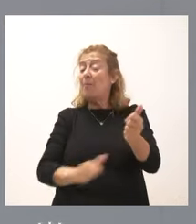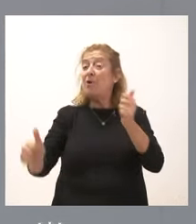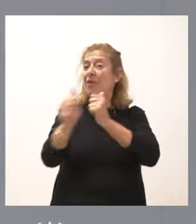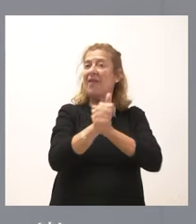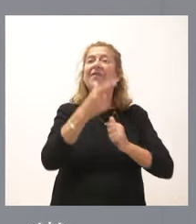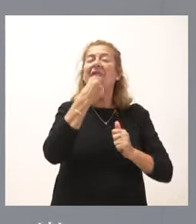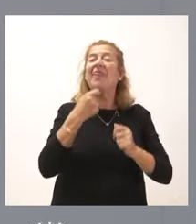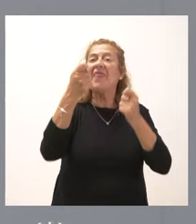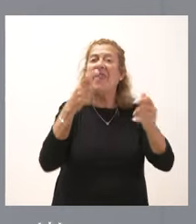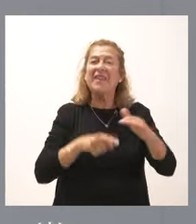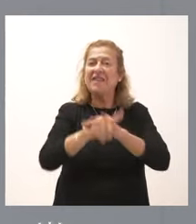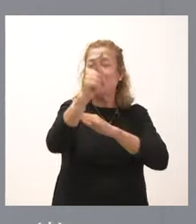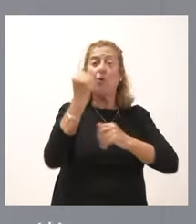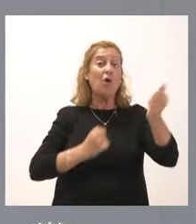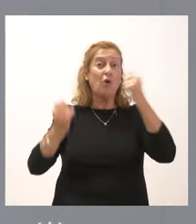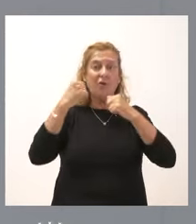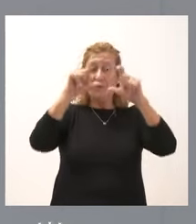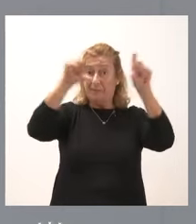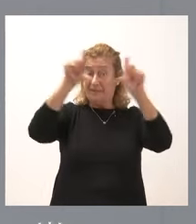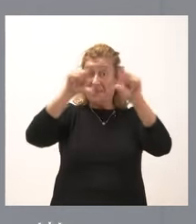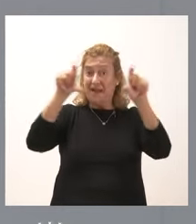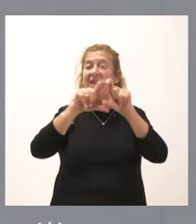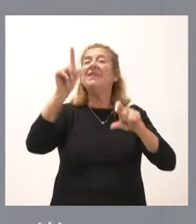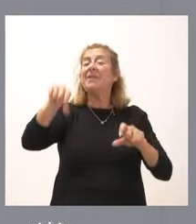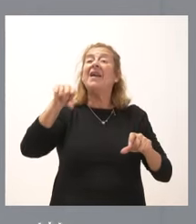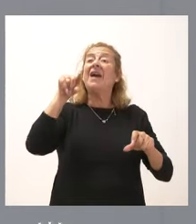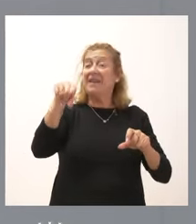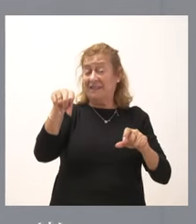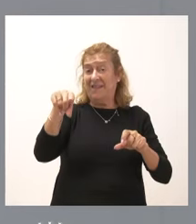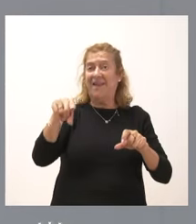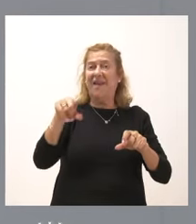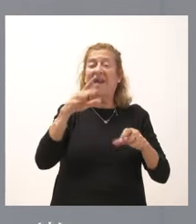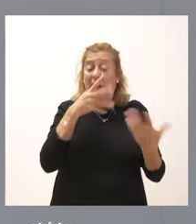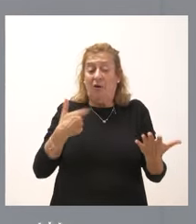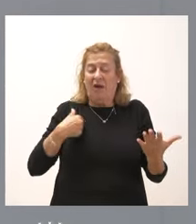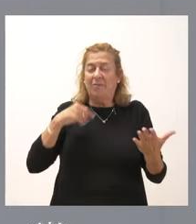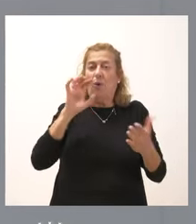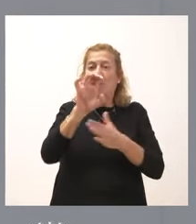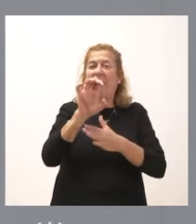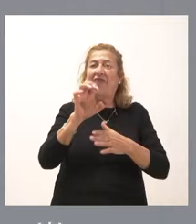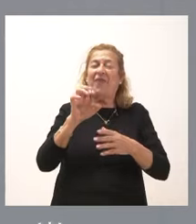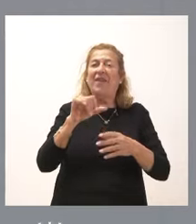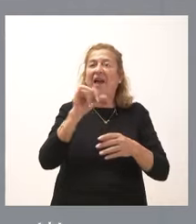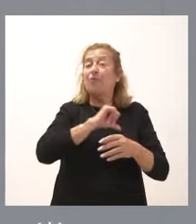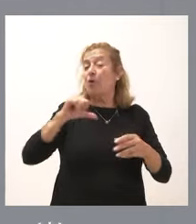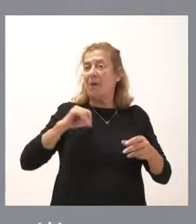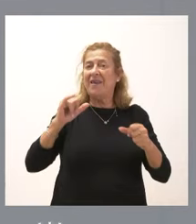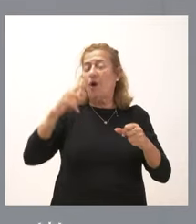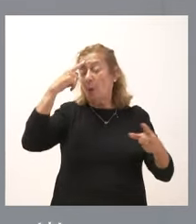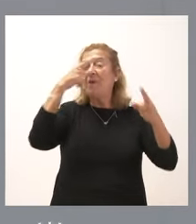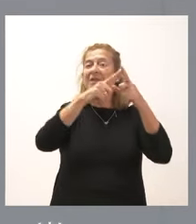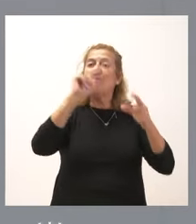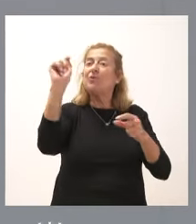el desarrollo económico y empresarial en torno también a este elemento que tenemos en nuestra comunidad autónoma. Y, por tanto, el objetivo es conseguir